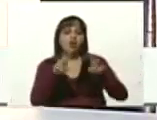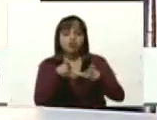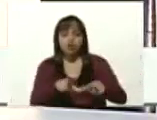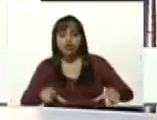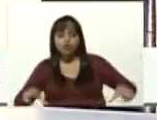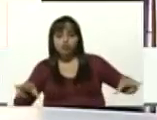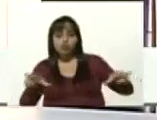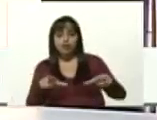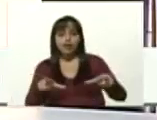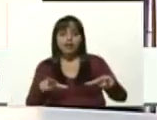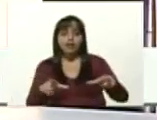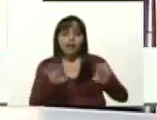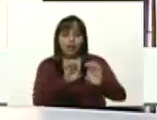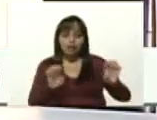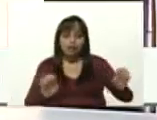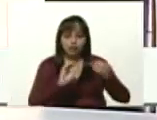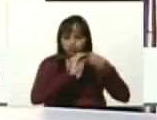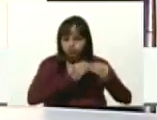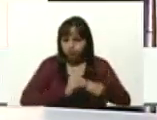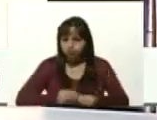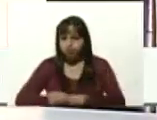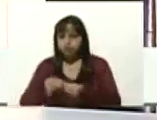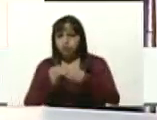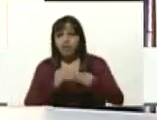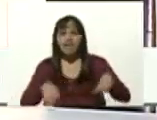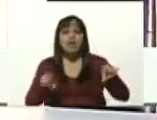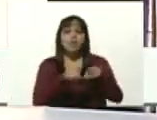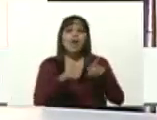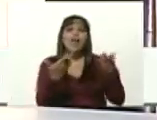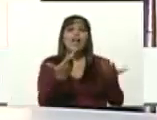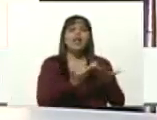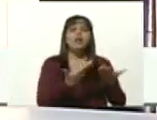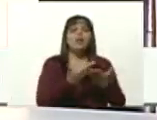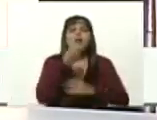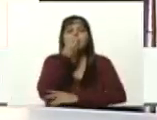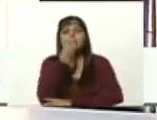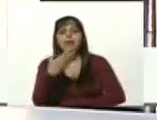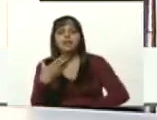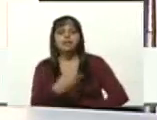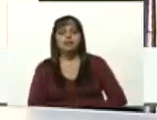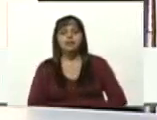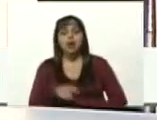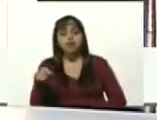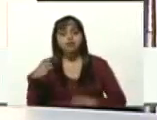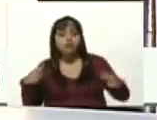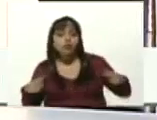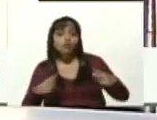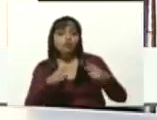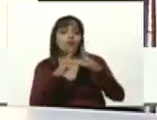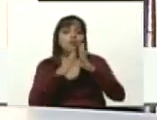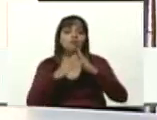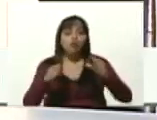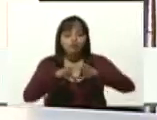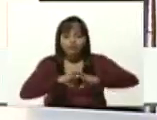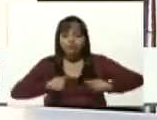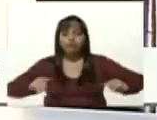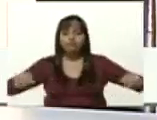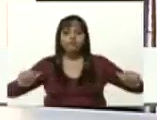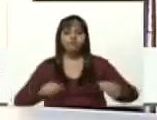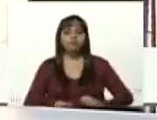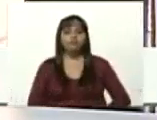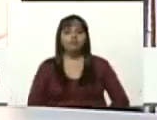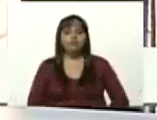educativos que es mi escuela bella ahí nos encontramos todos y todas en el territorio presidente